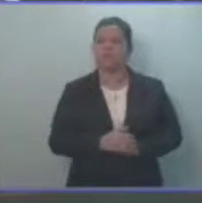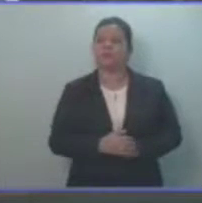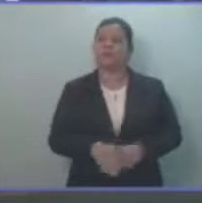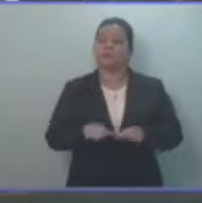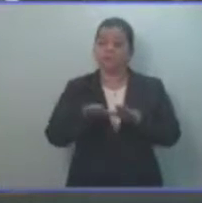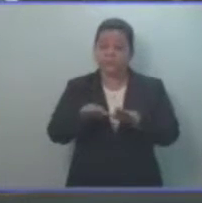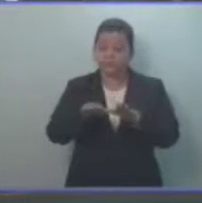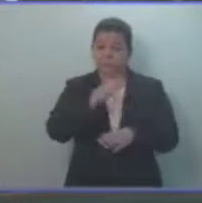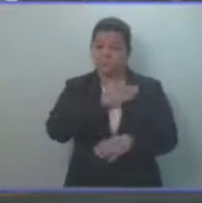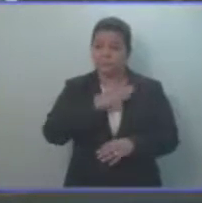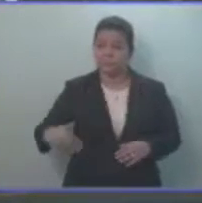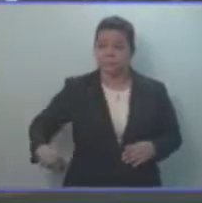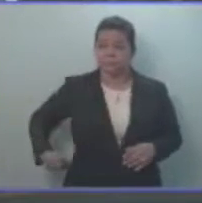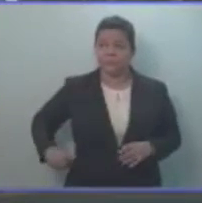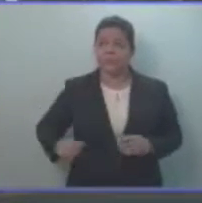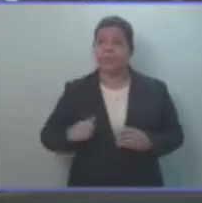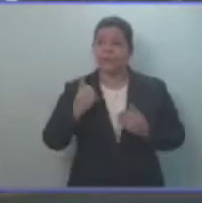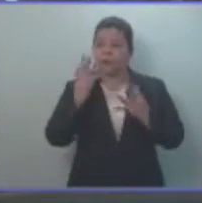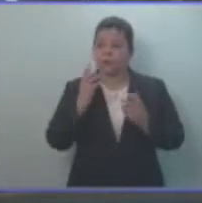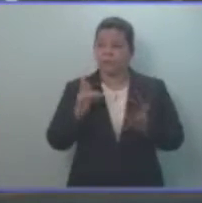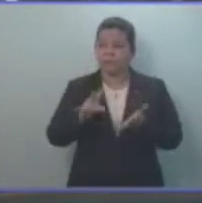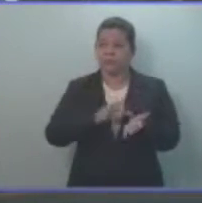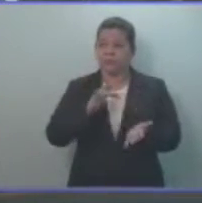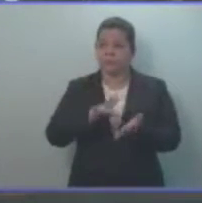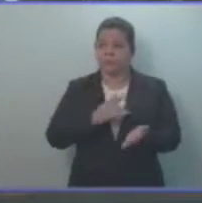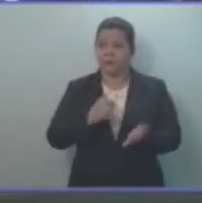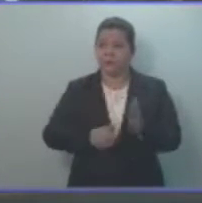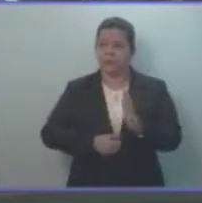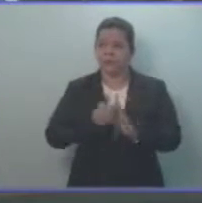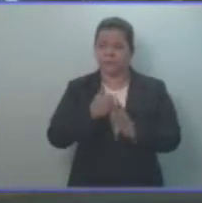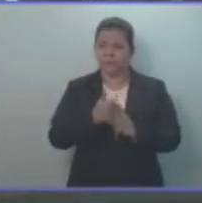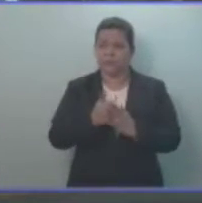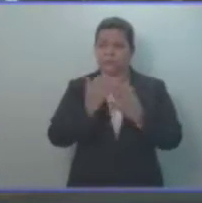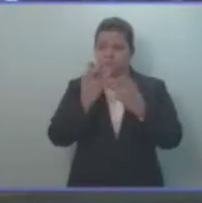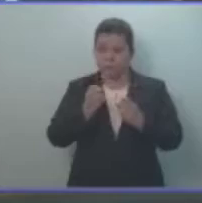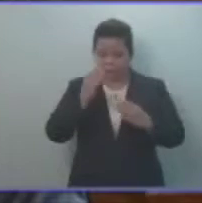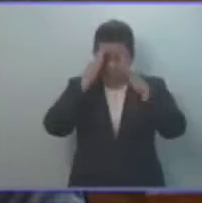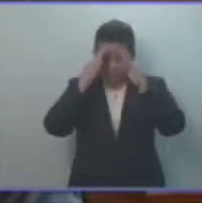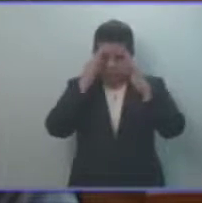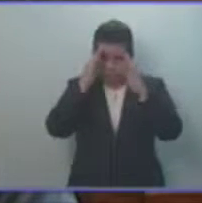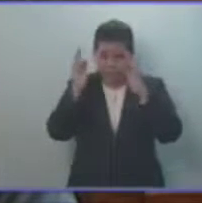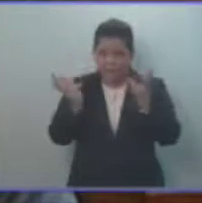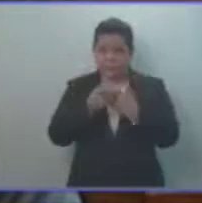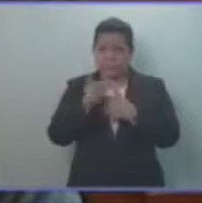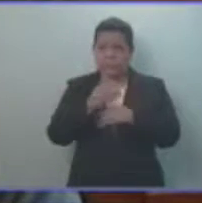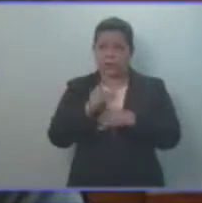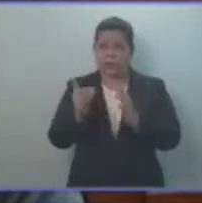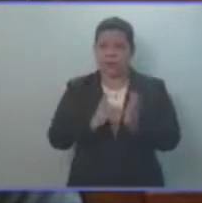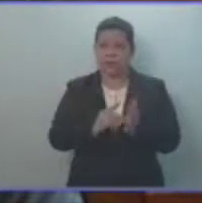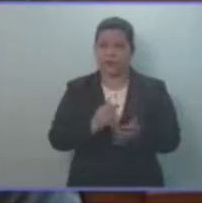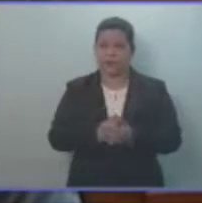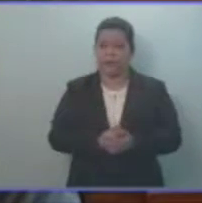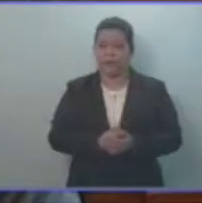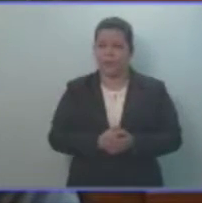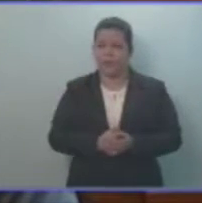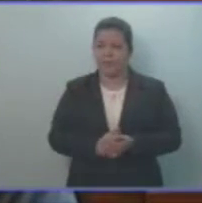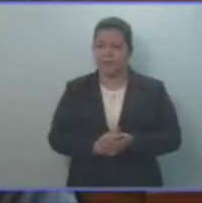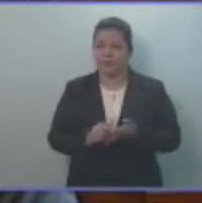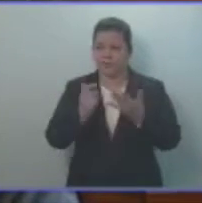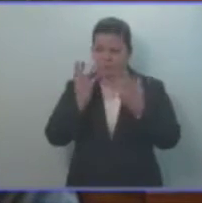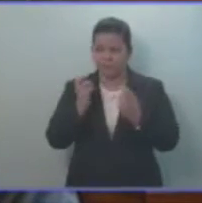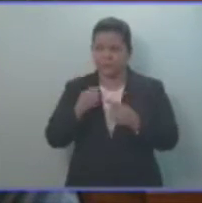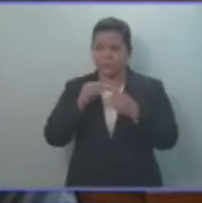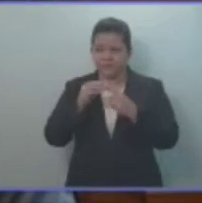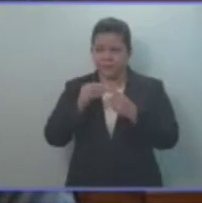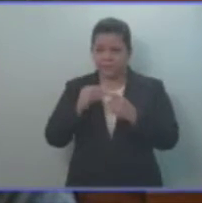Gracias, señor presidente. Aprovechar para saludar a mis colegas diputados y diputadas y especialmente a todo el pueblo